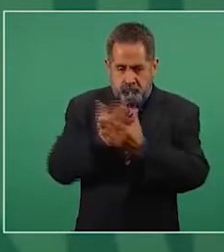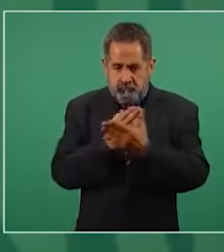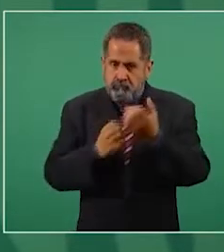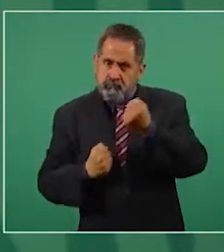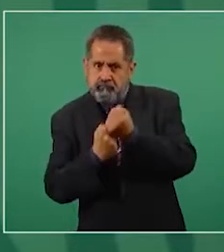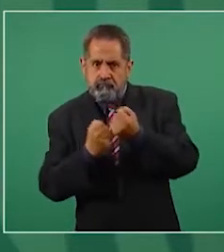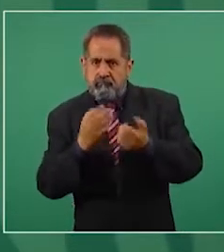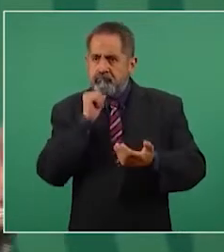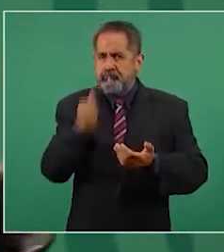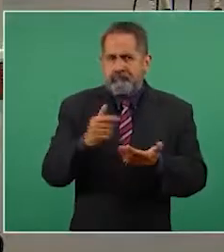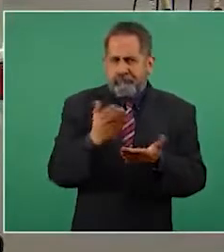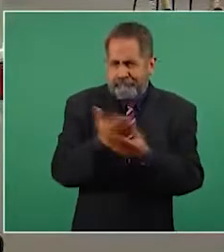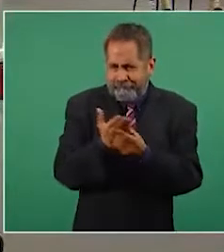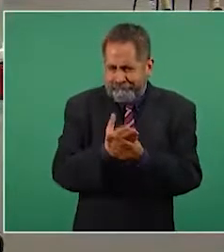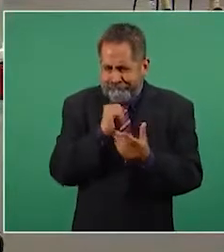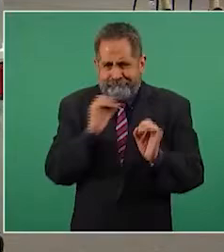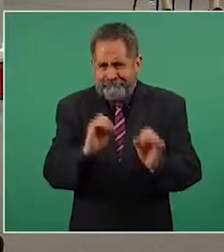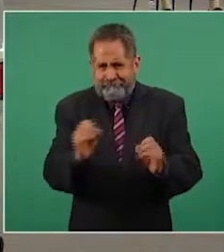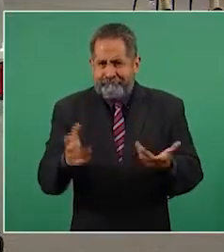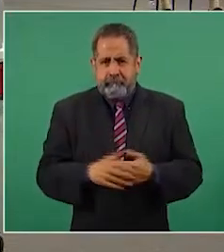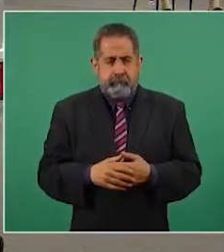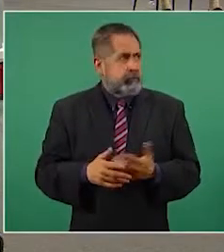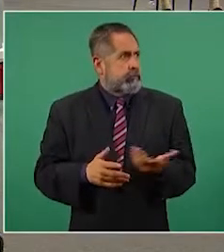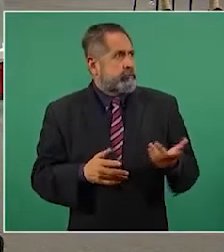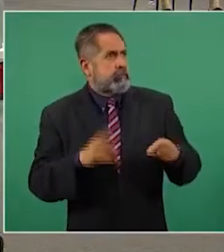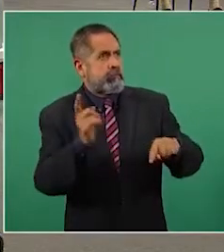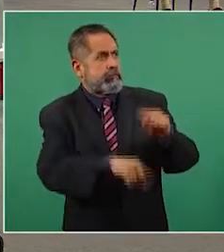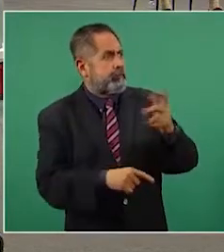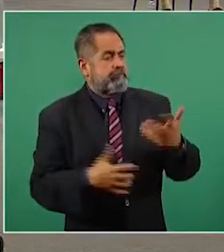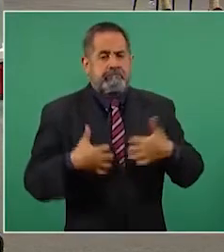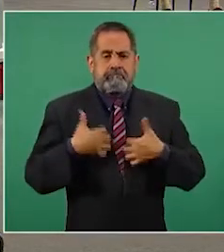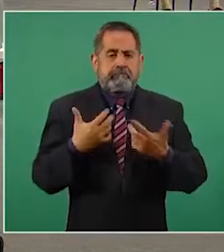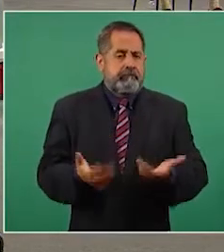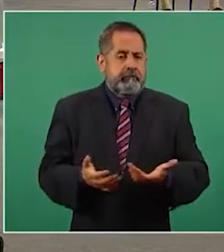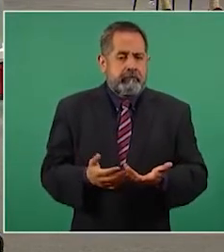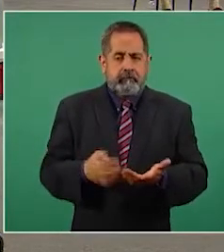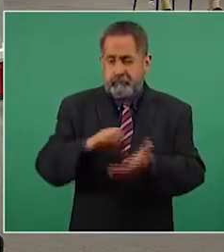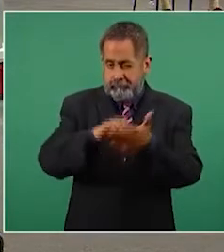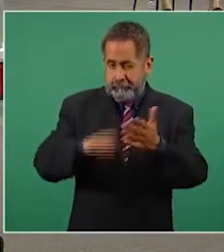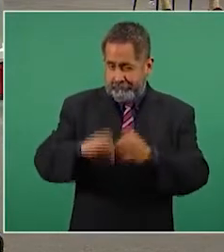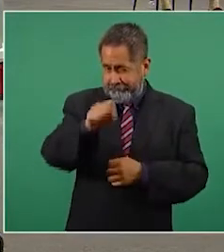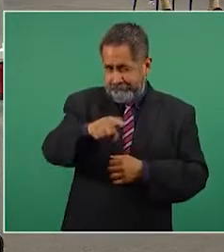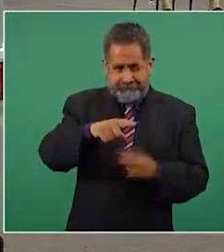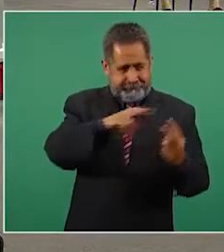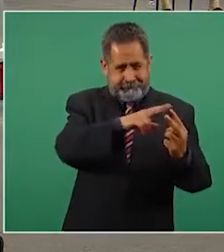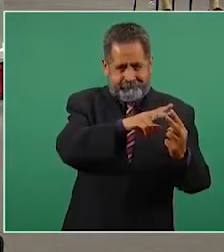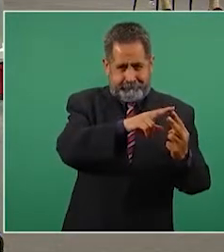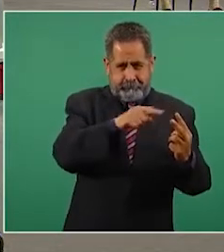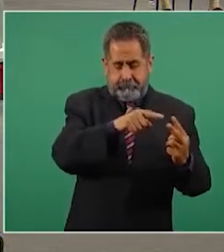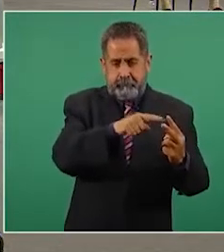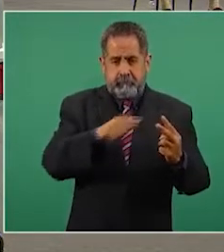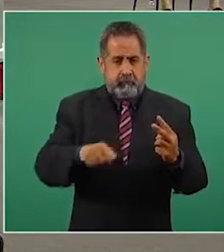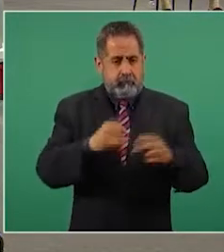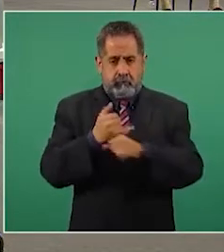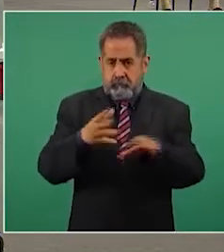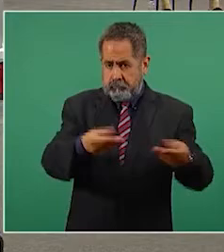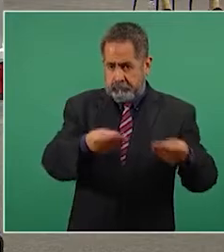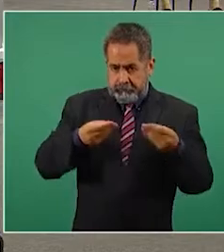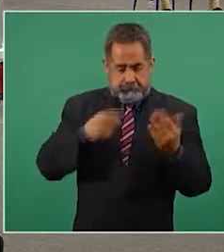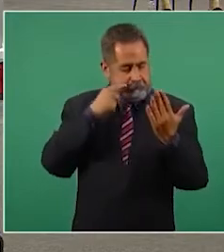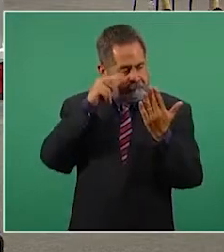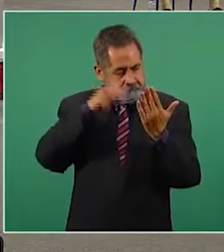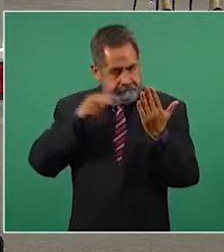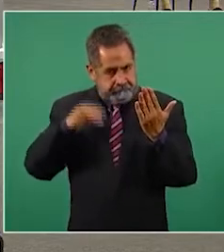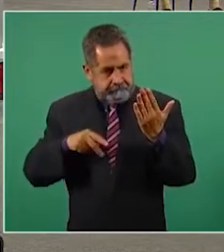porque ni siquiera en este caso, de acuerdo al informe que tengo,